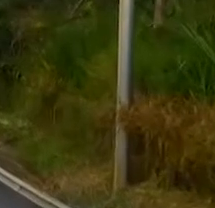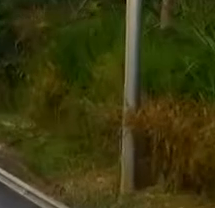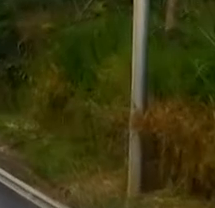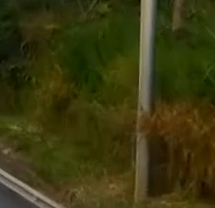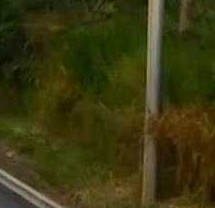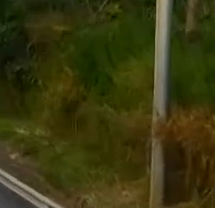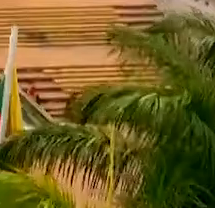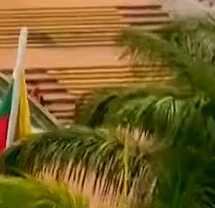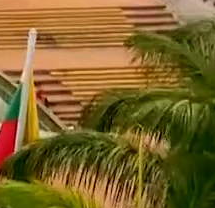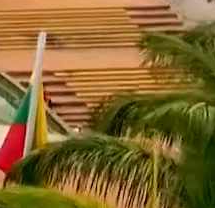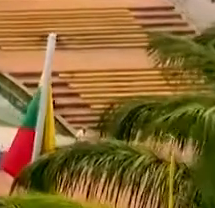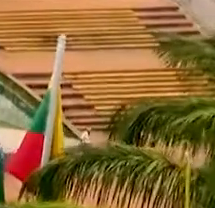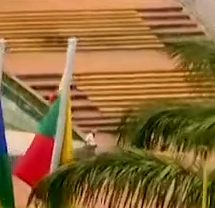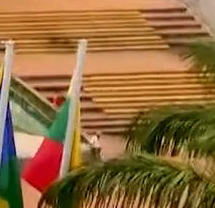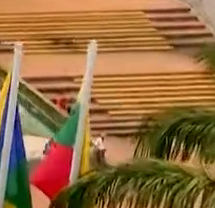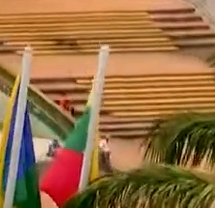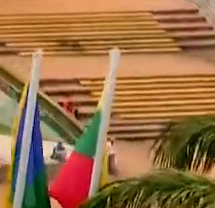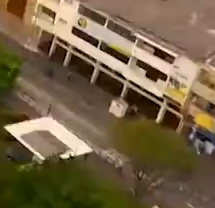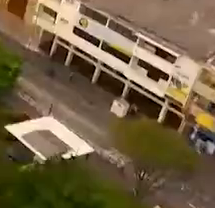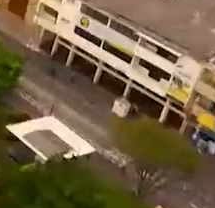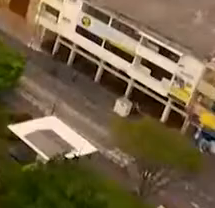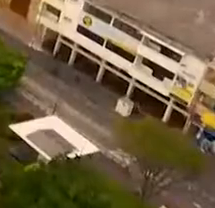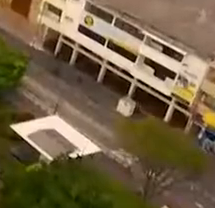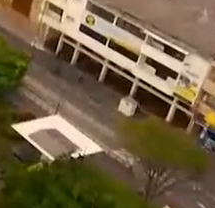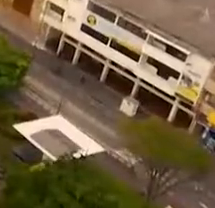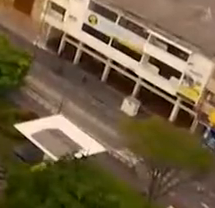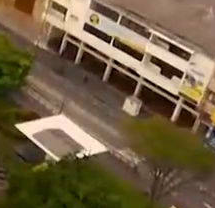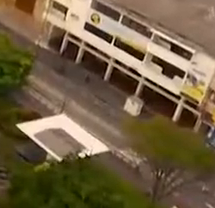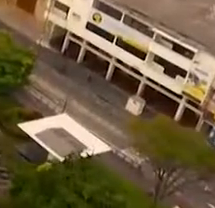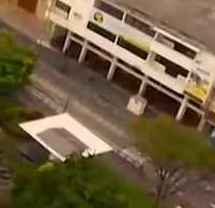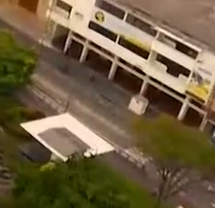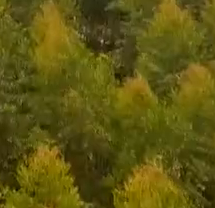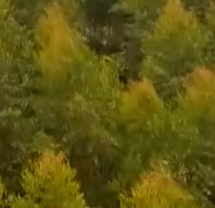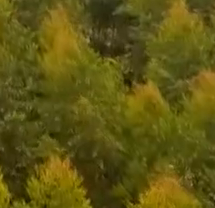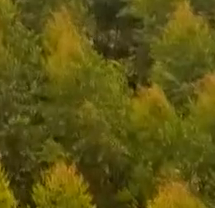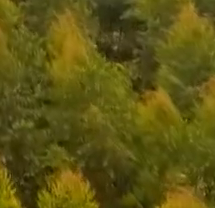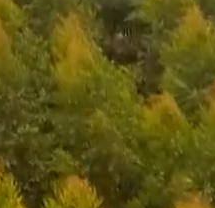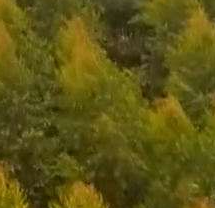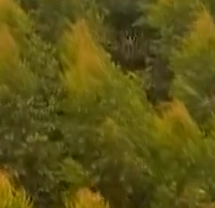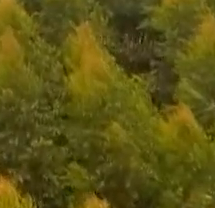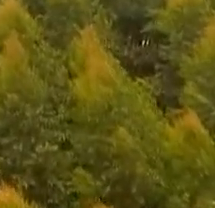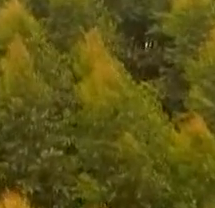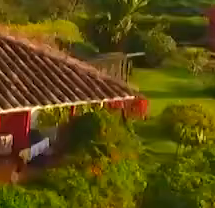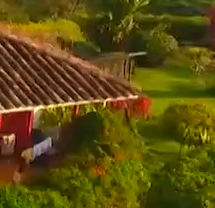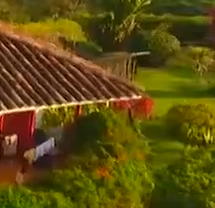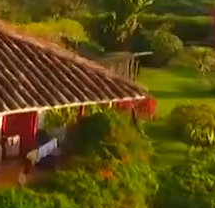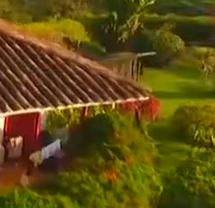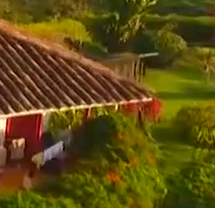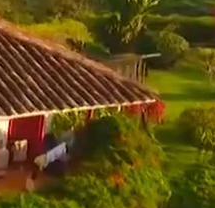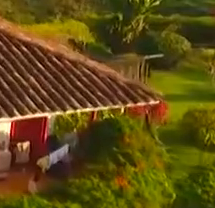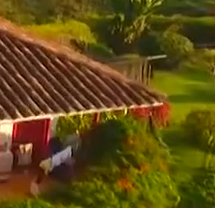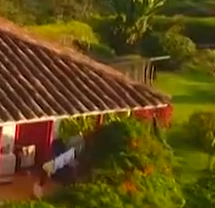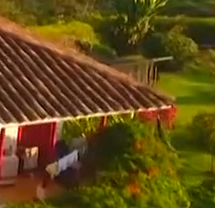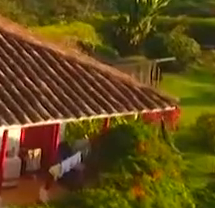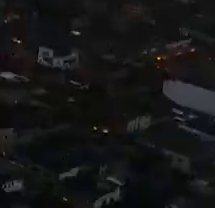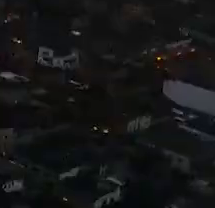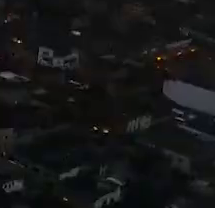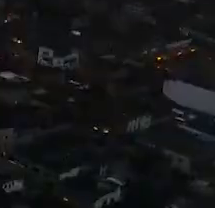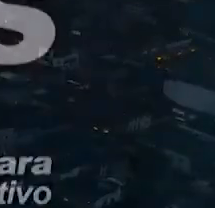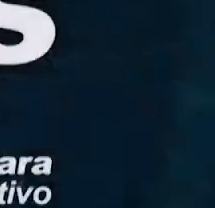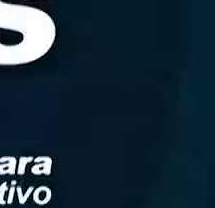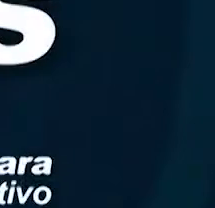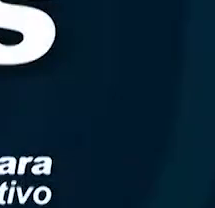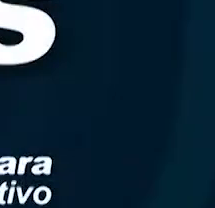Telecafé Noticias, emisión fin de semana, con la mejor y más completa información del Triángulo del Café.